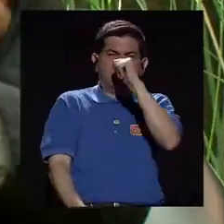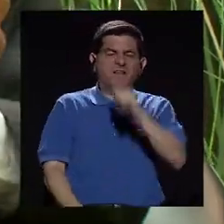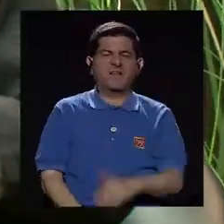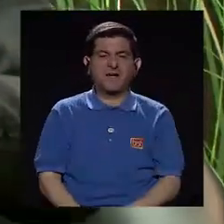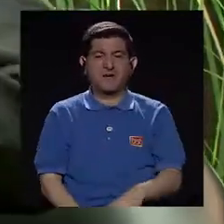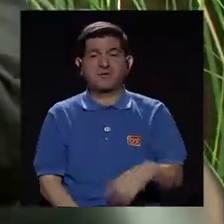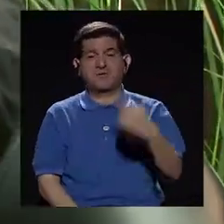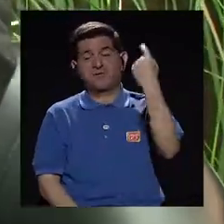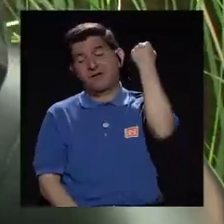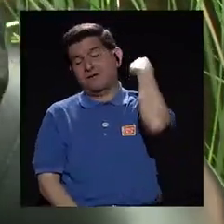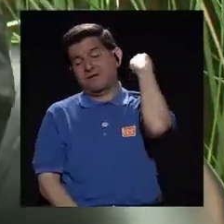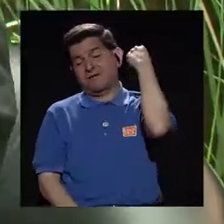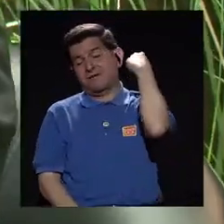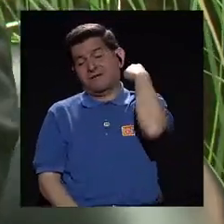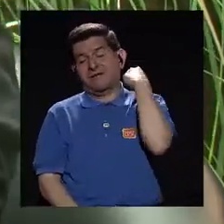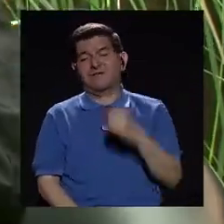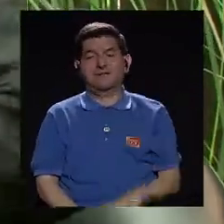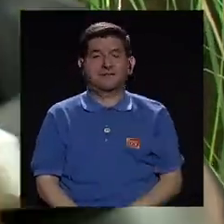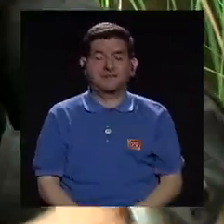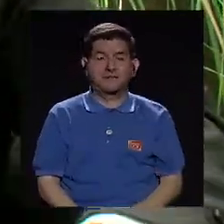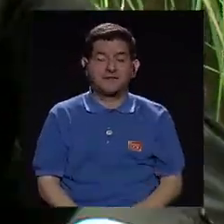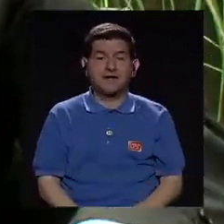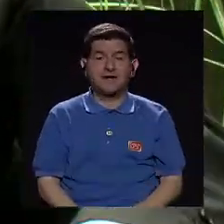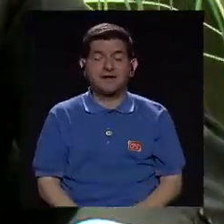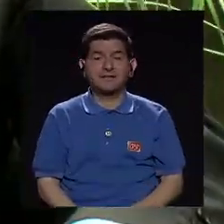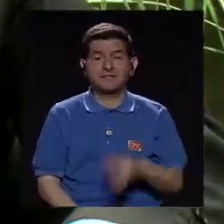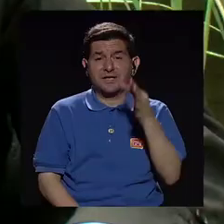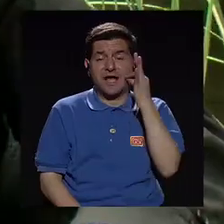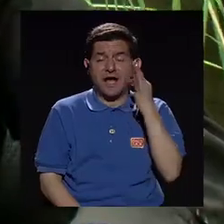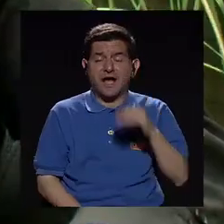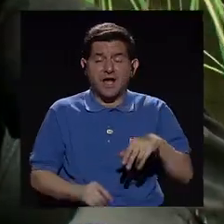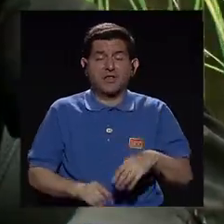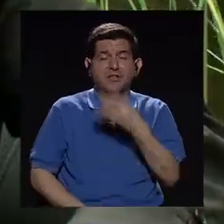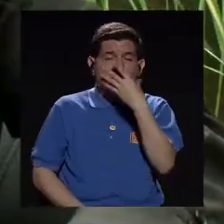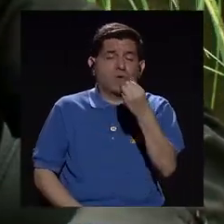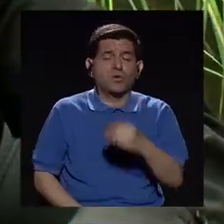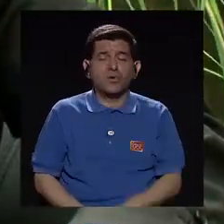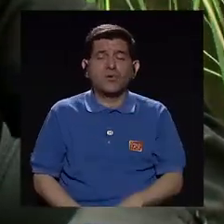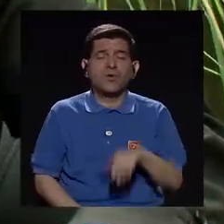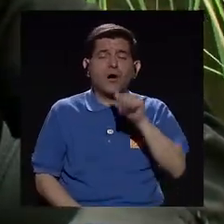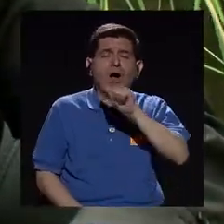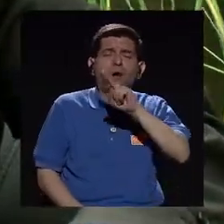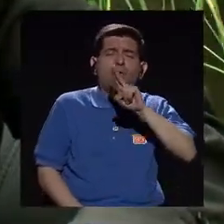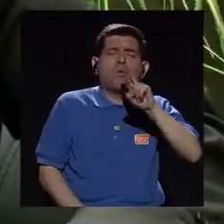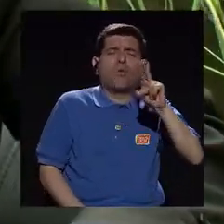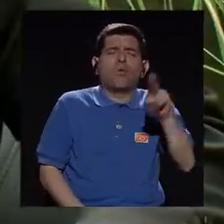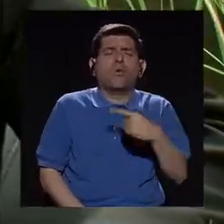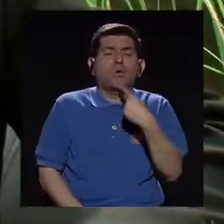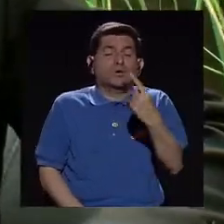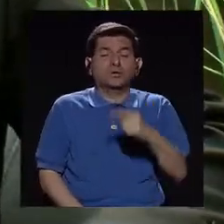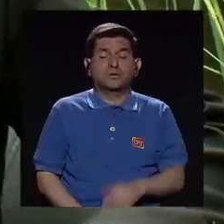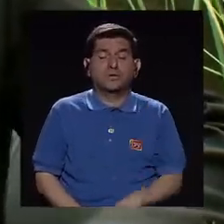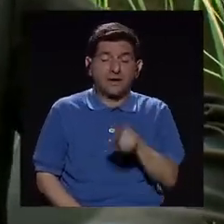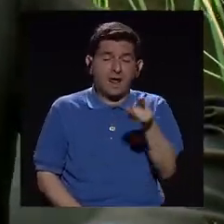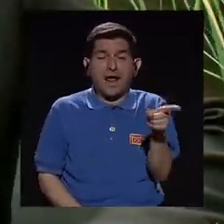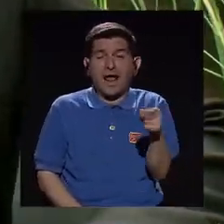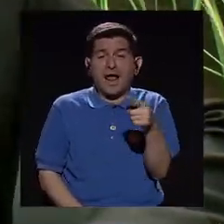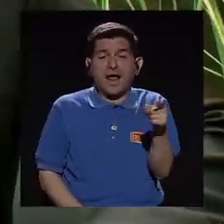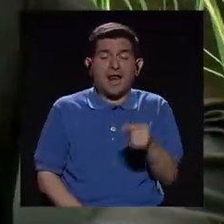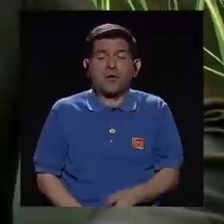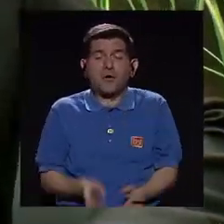por la rabadilla. Y Tío Coyote salió con la cola